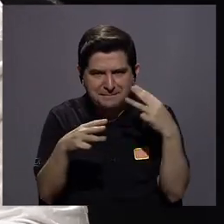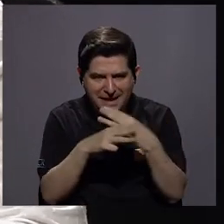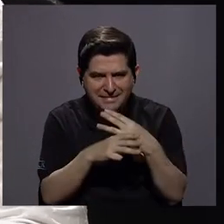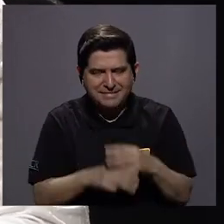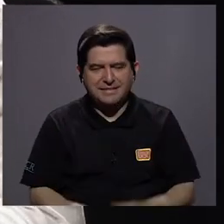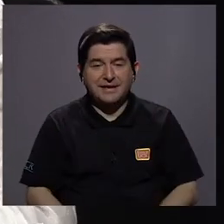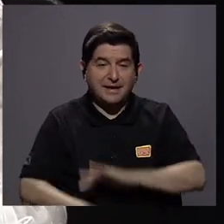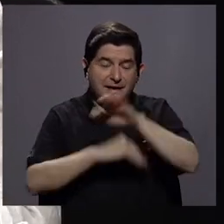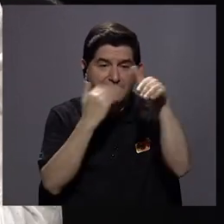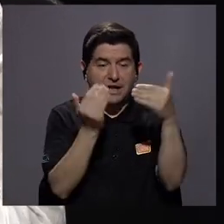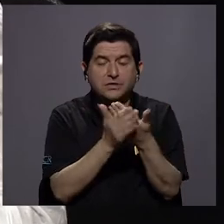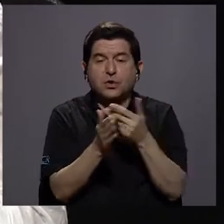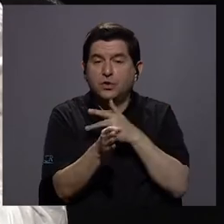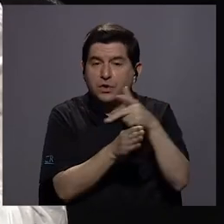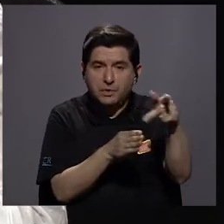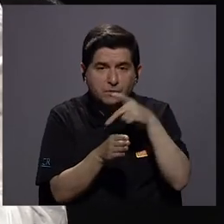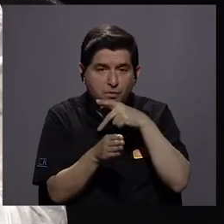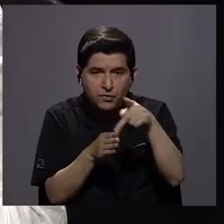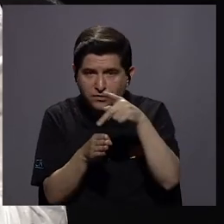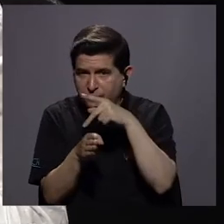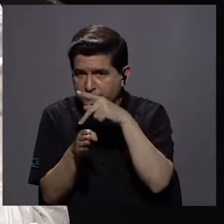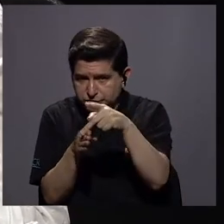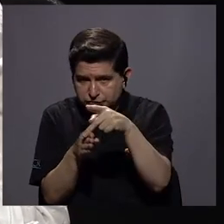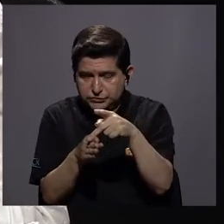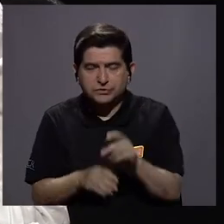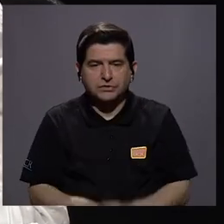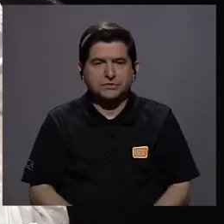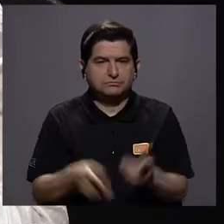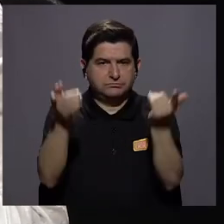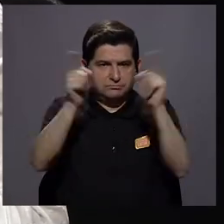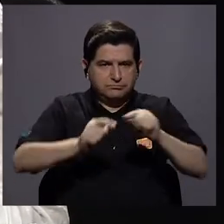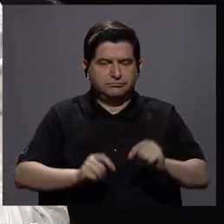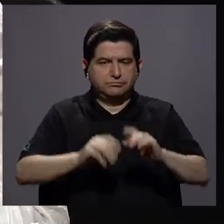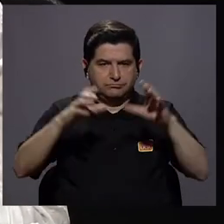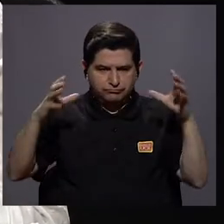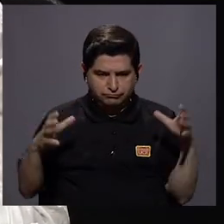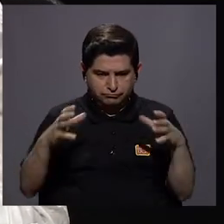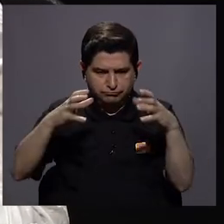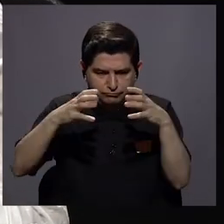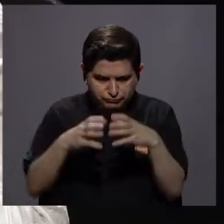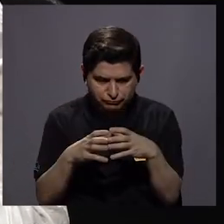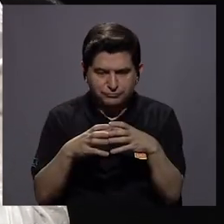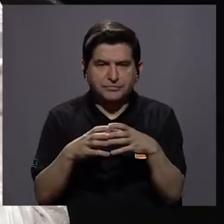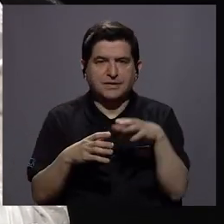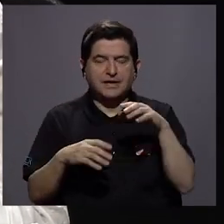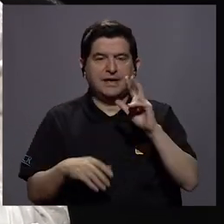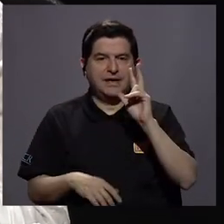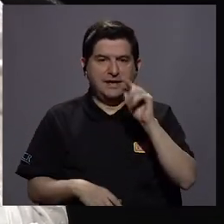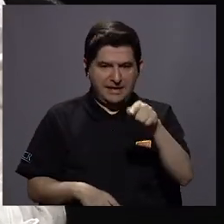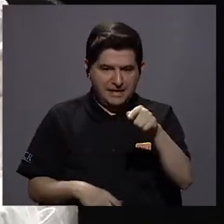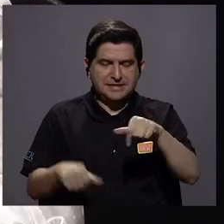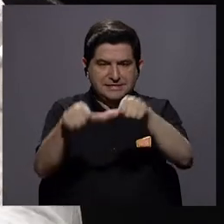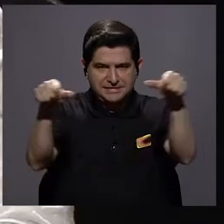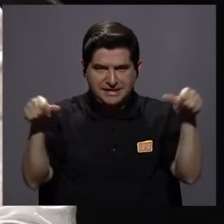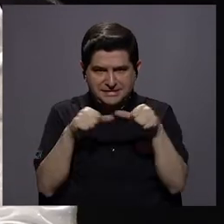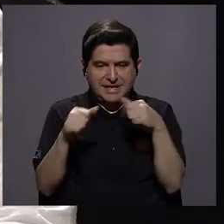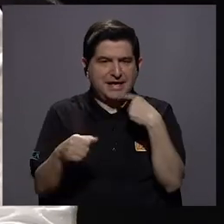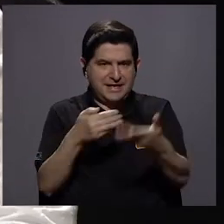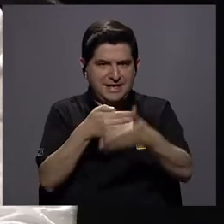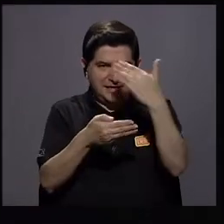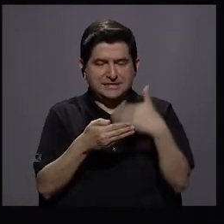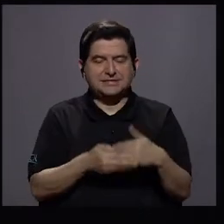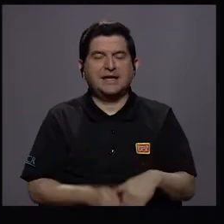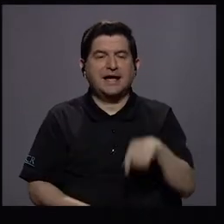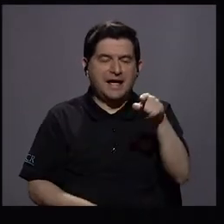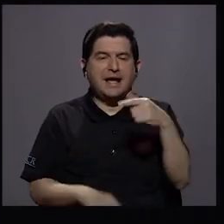Todas aquellas profesiones que están agrupadas en esas grandes áreas que acabo de mencionar. Además por sus